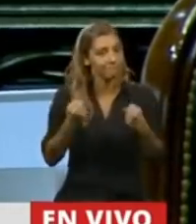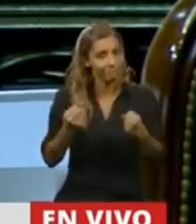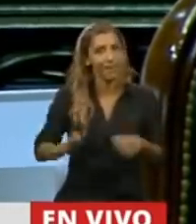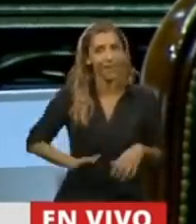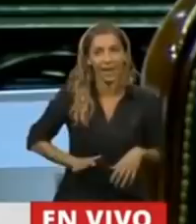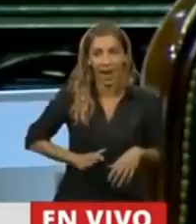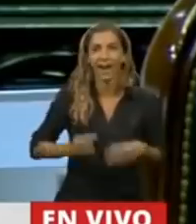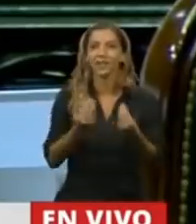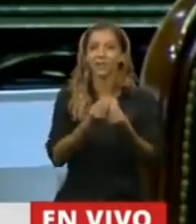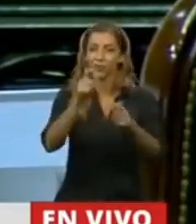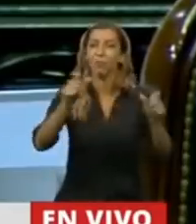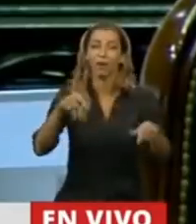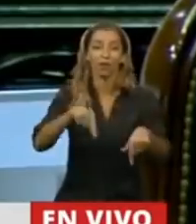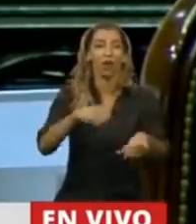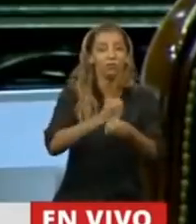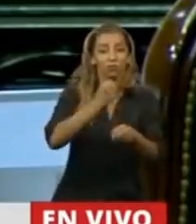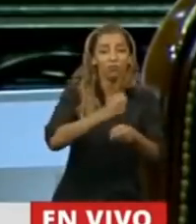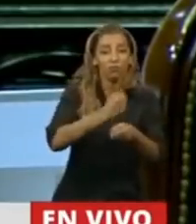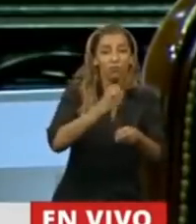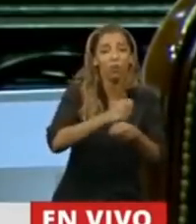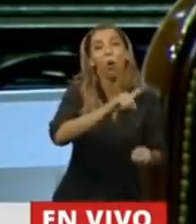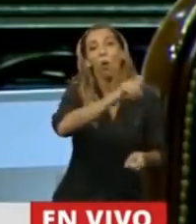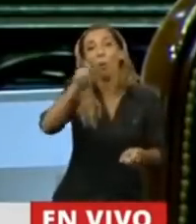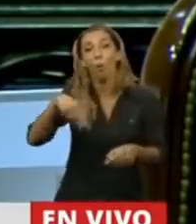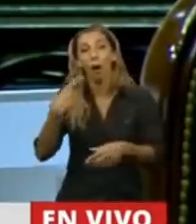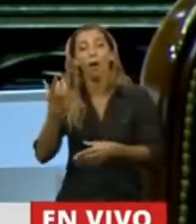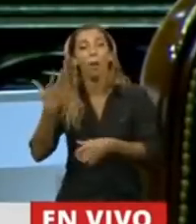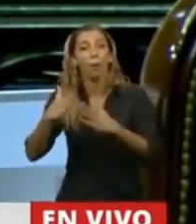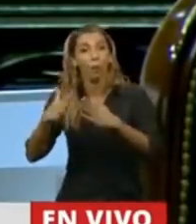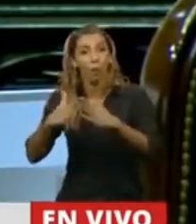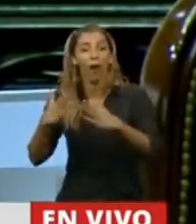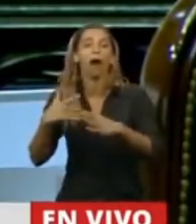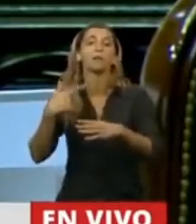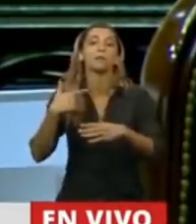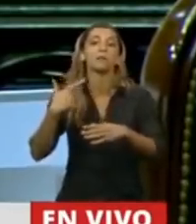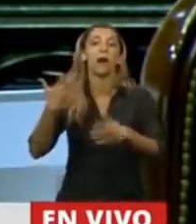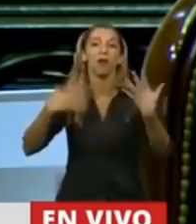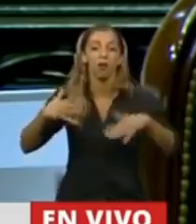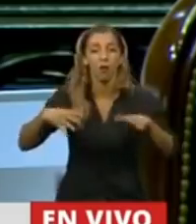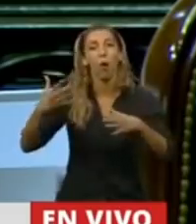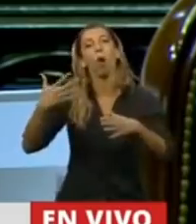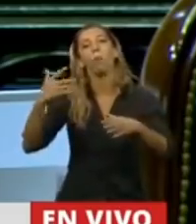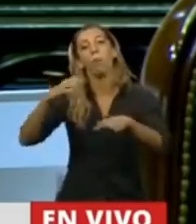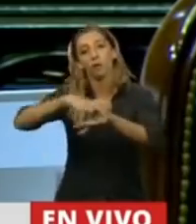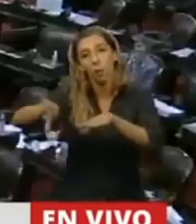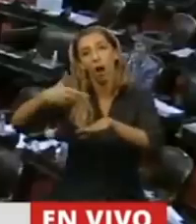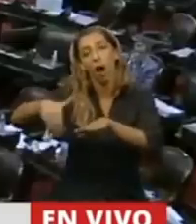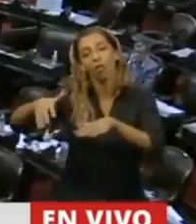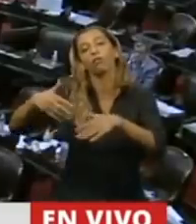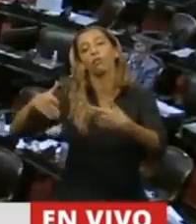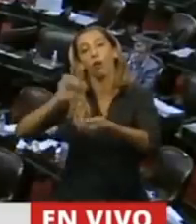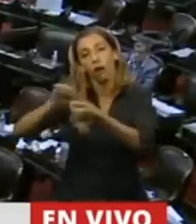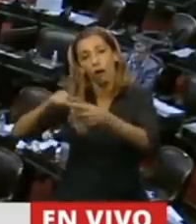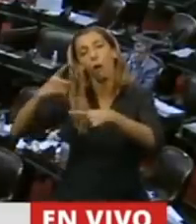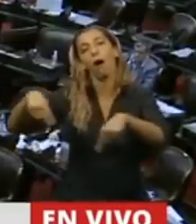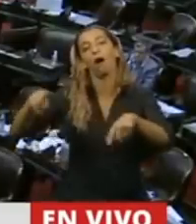dejar quizás los zapatos o las zapatillas a un costado, bañarse y seguir un montón de normas para cuidar a sus seres queridos, así que desde